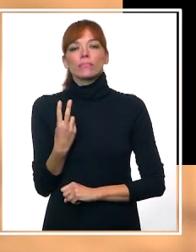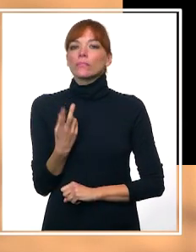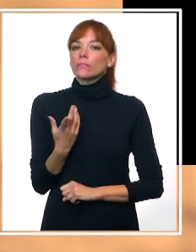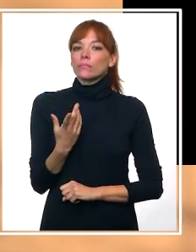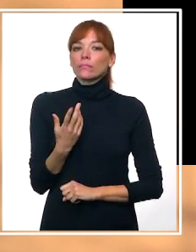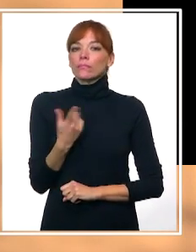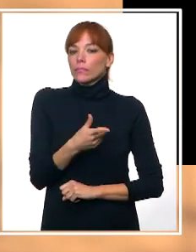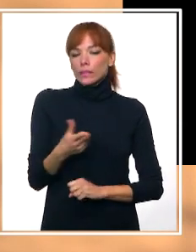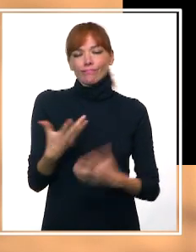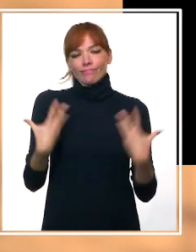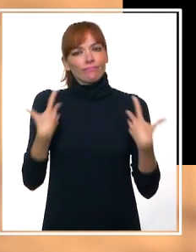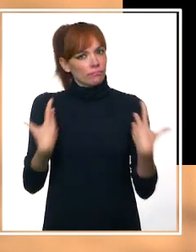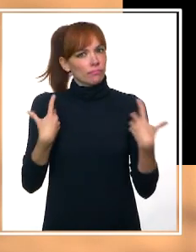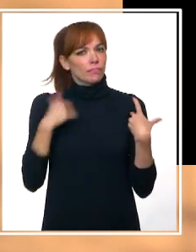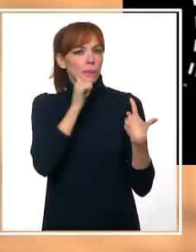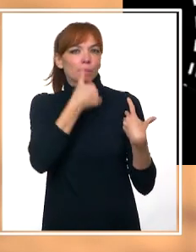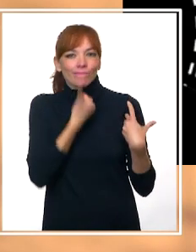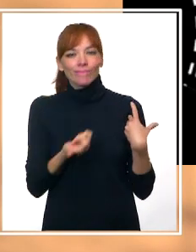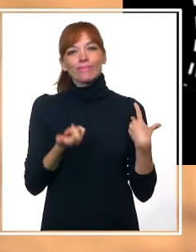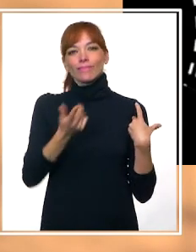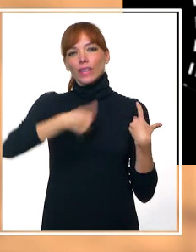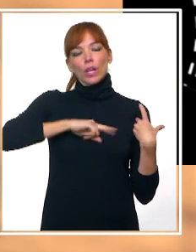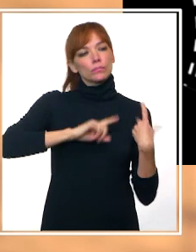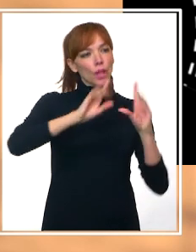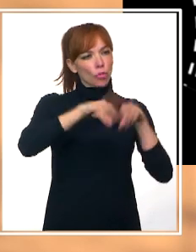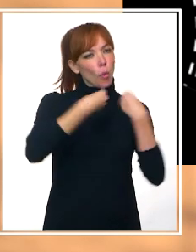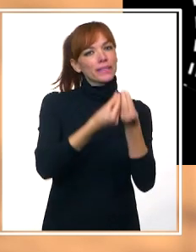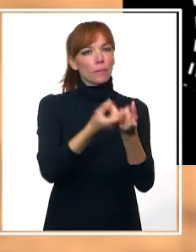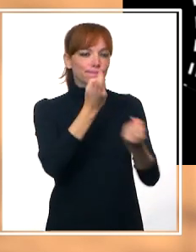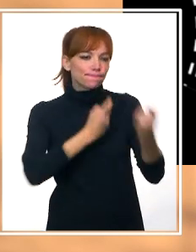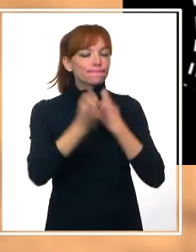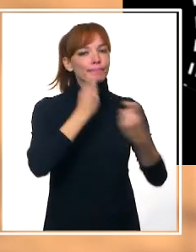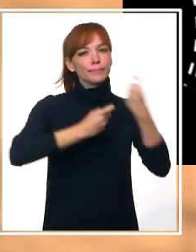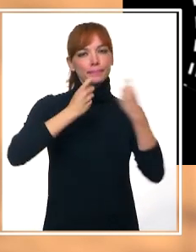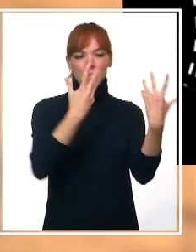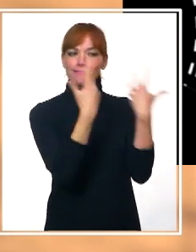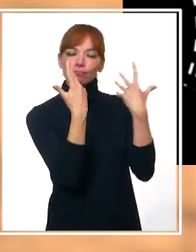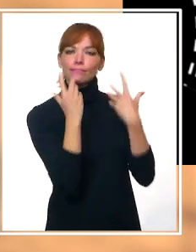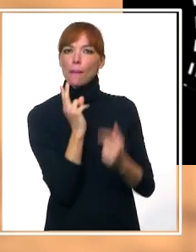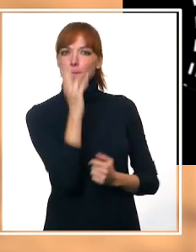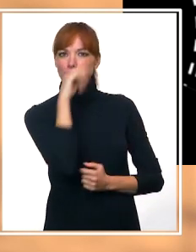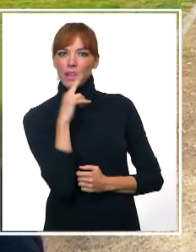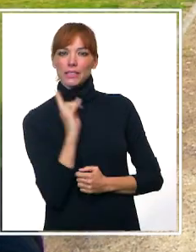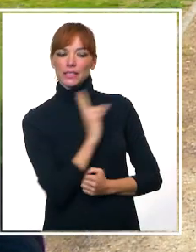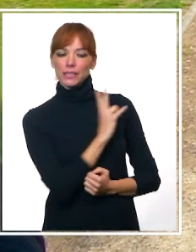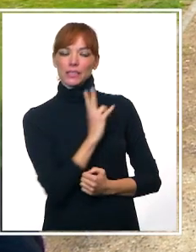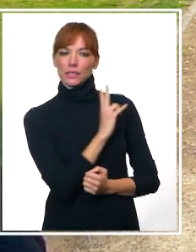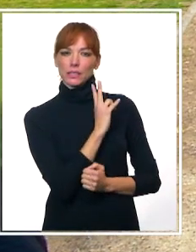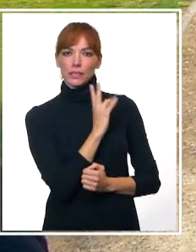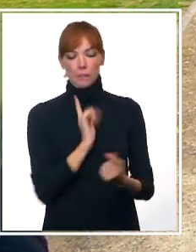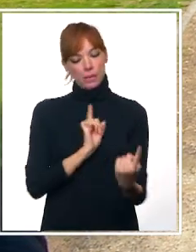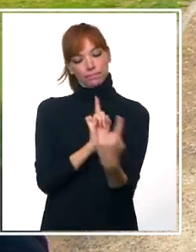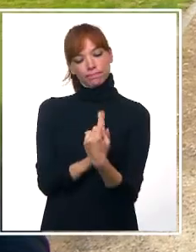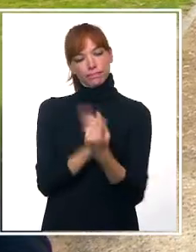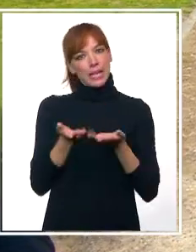vivimos nuestro duelo. Nos documentamos, nos formamos y nos asesoramos primero los padres para podernos poner a